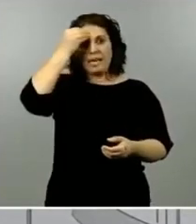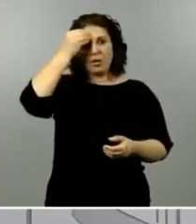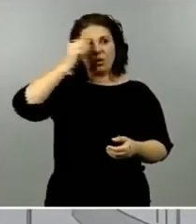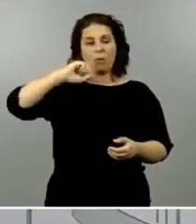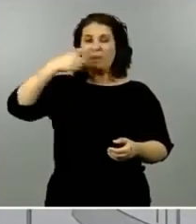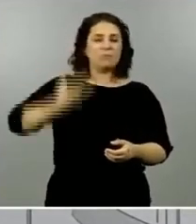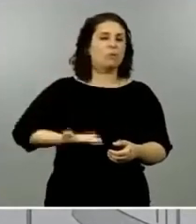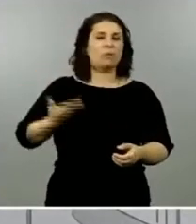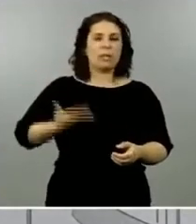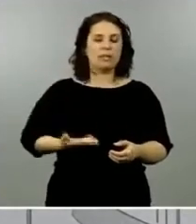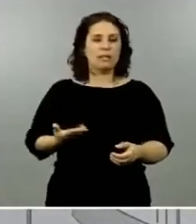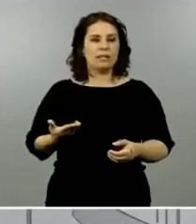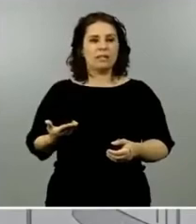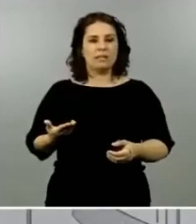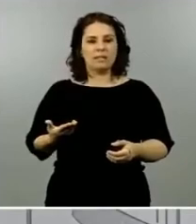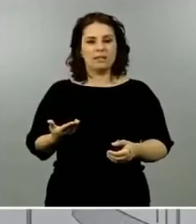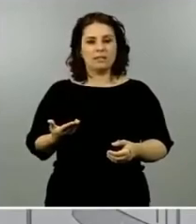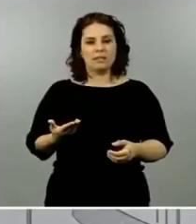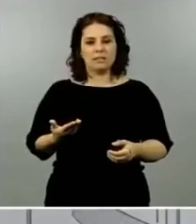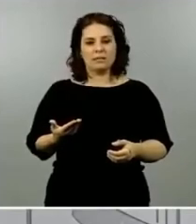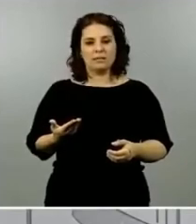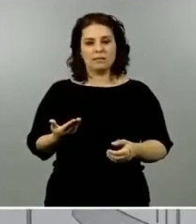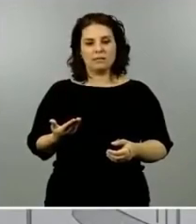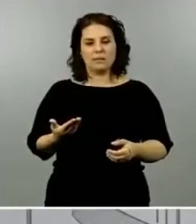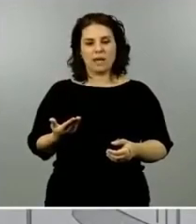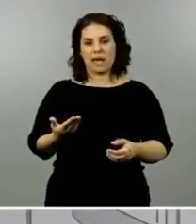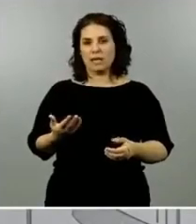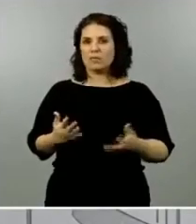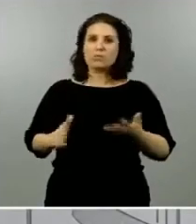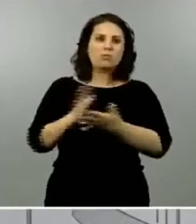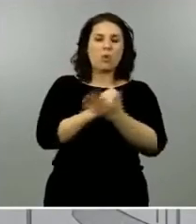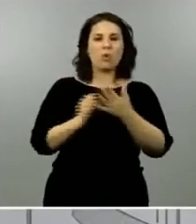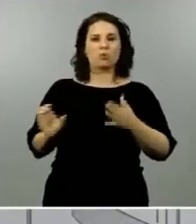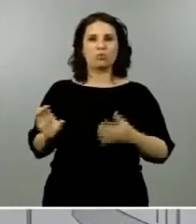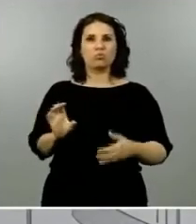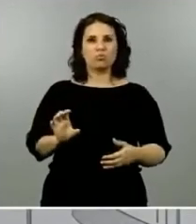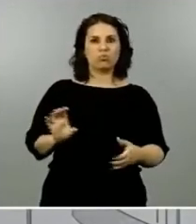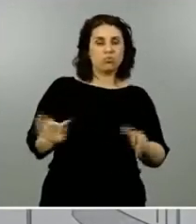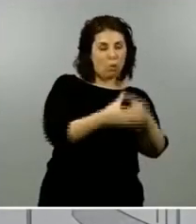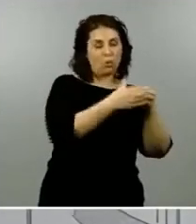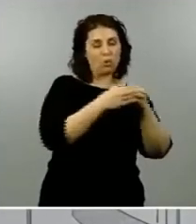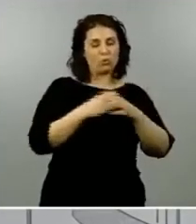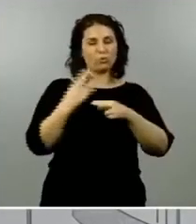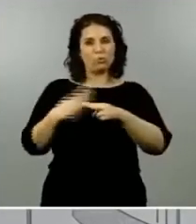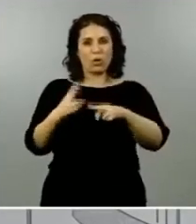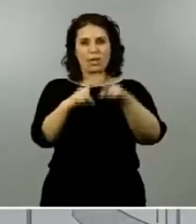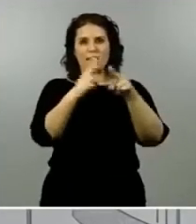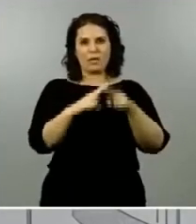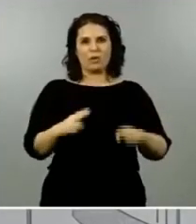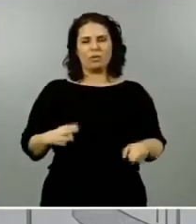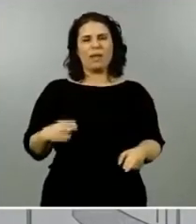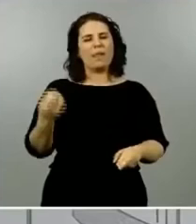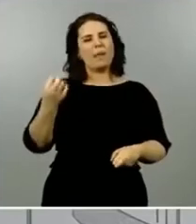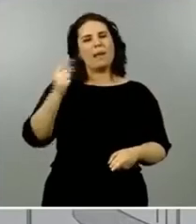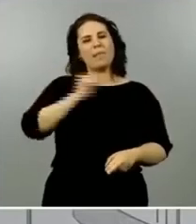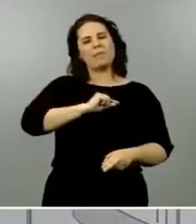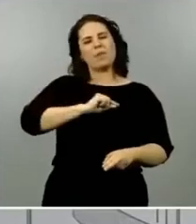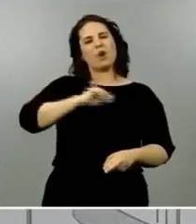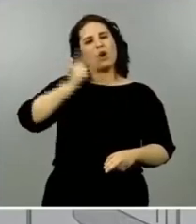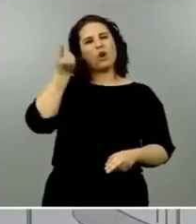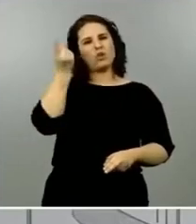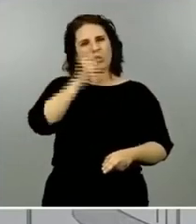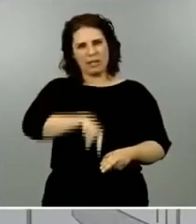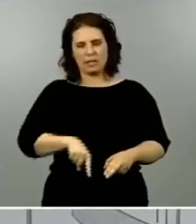es que todos los grupos parlamentarios seamos conscientes más allá de que podamos afinar más o menos la cogobernanza